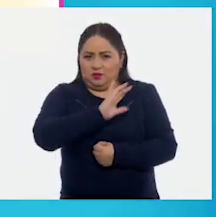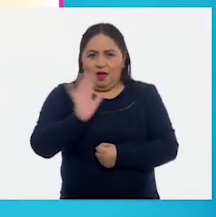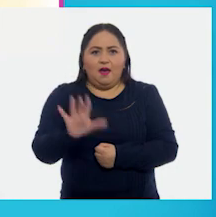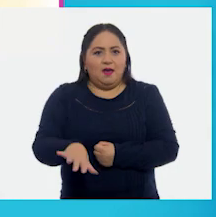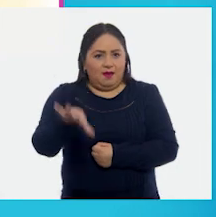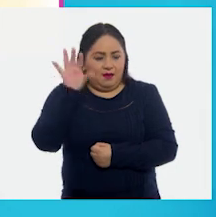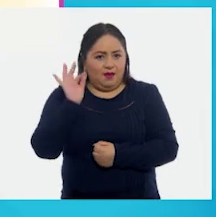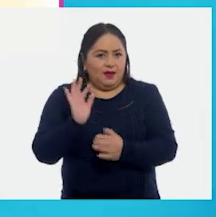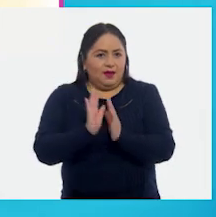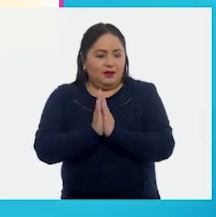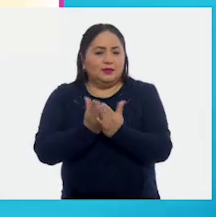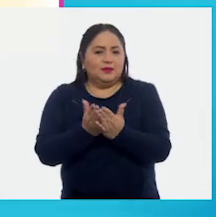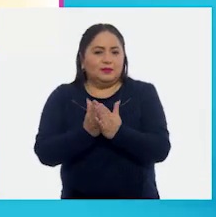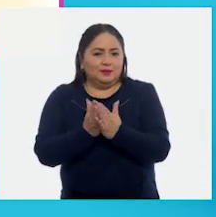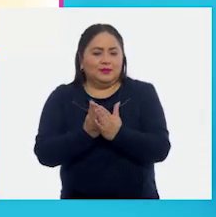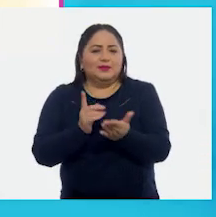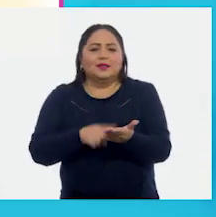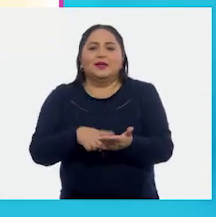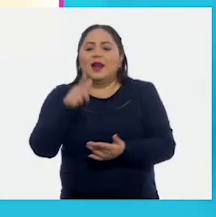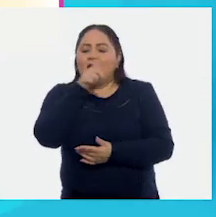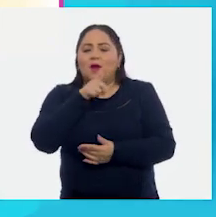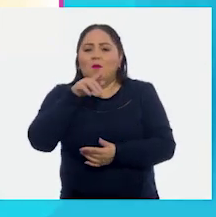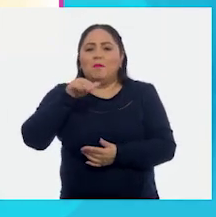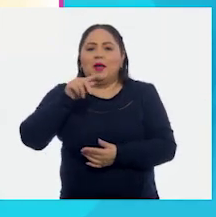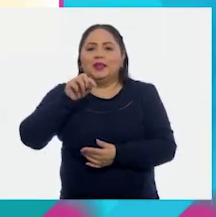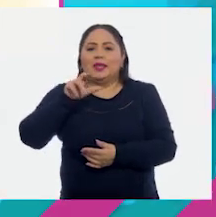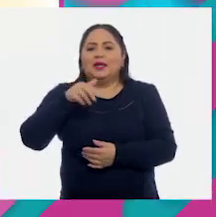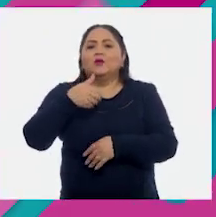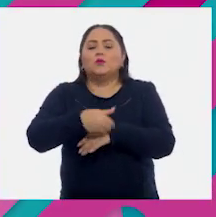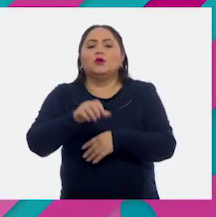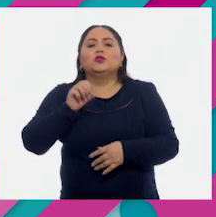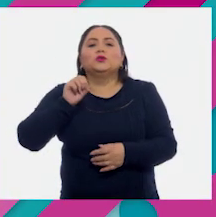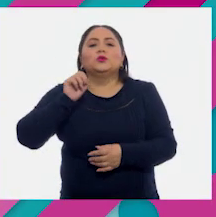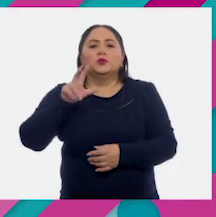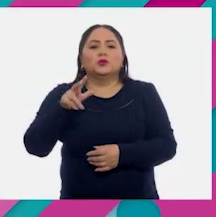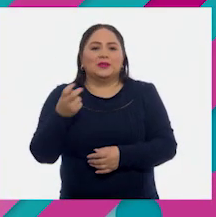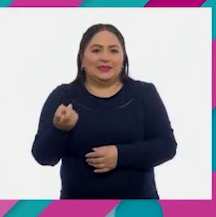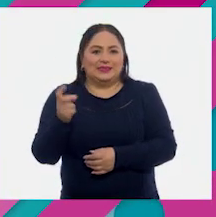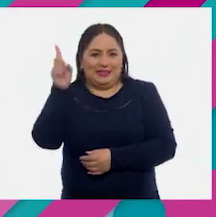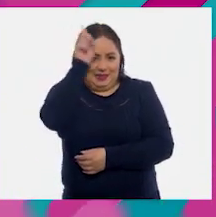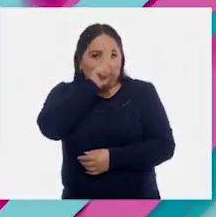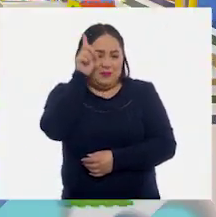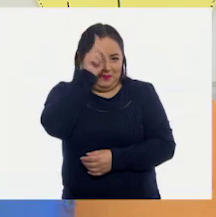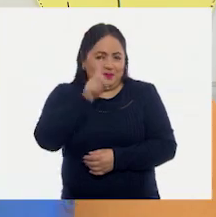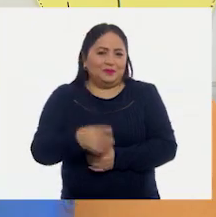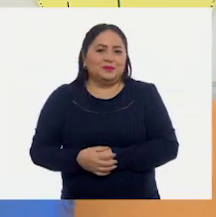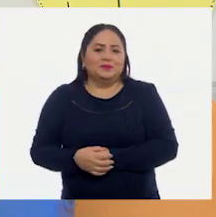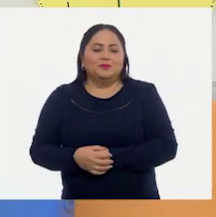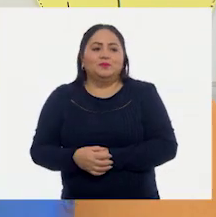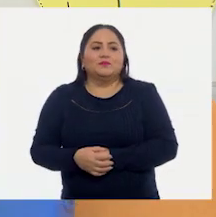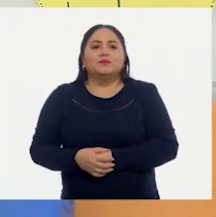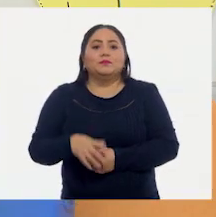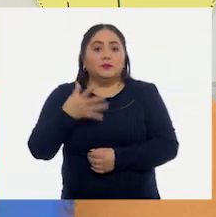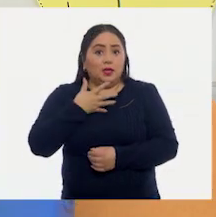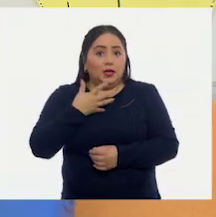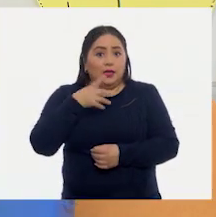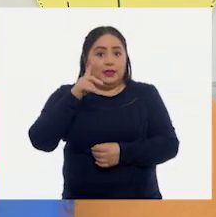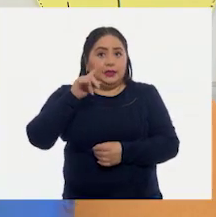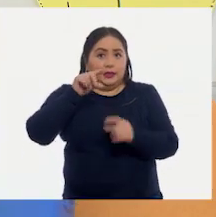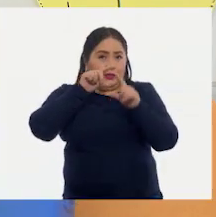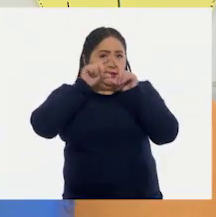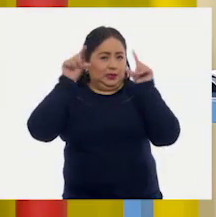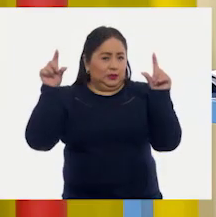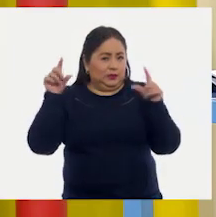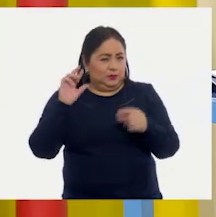encontraron en su libro de lengua materna, página 68, esta recomendación. Ajá. ¿Tenía el título? ¿Lo